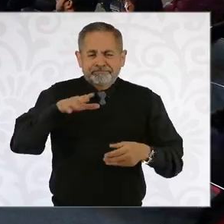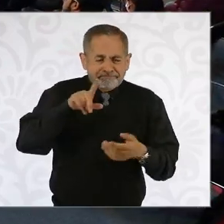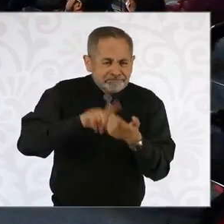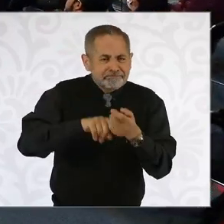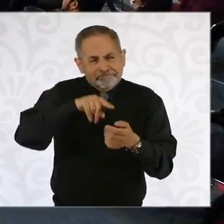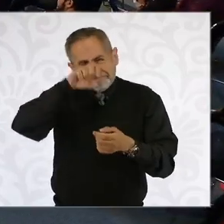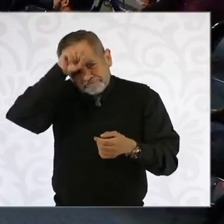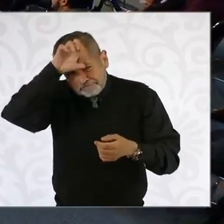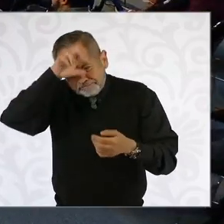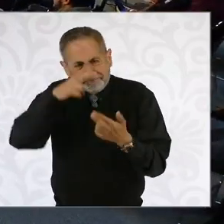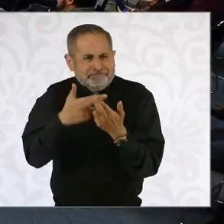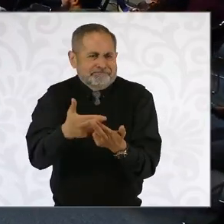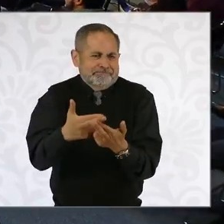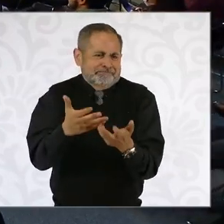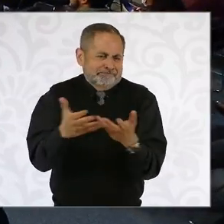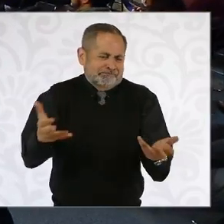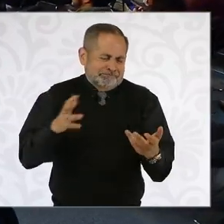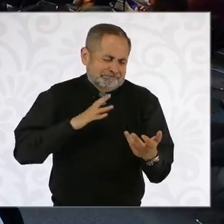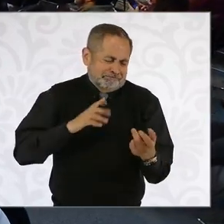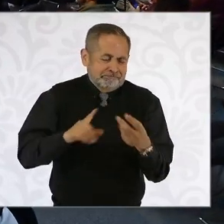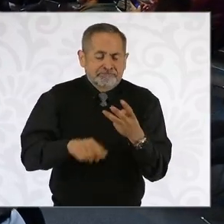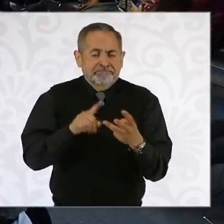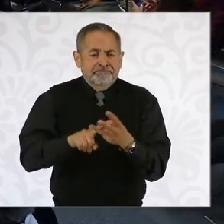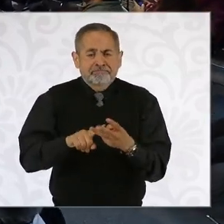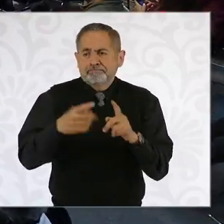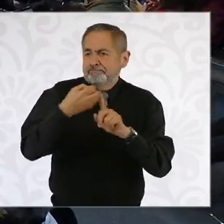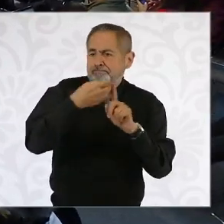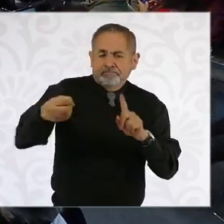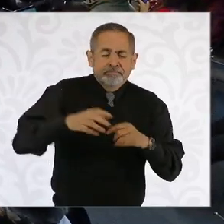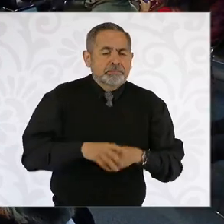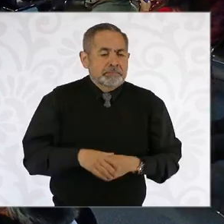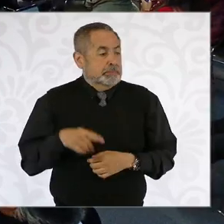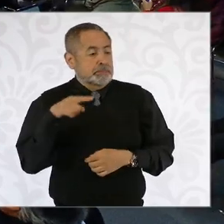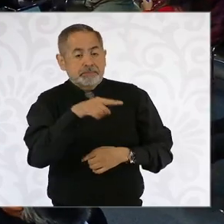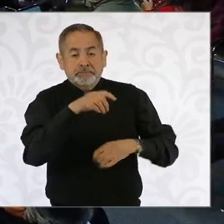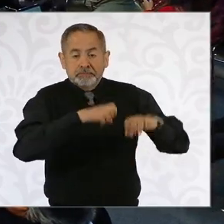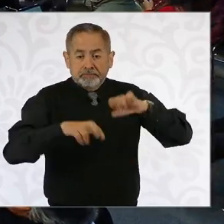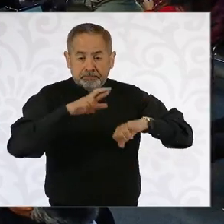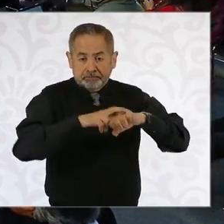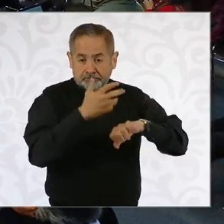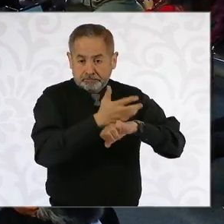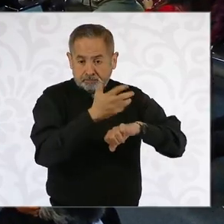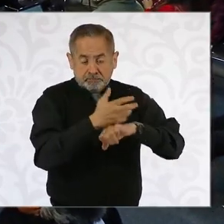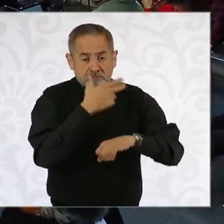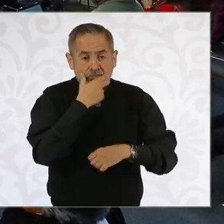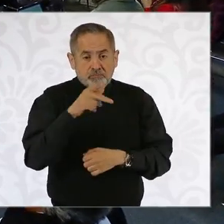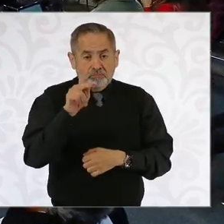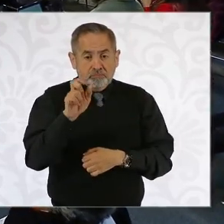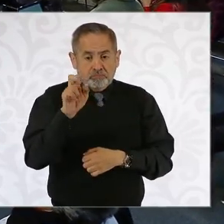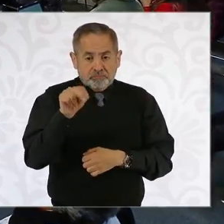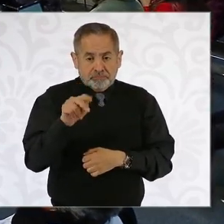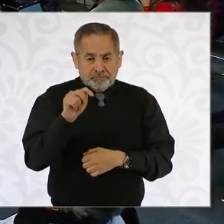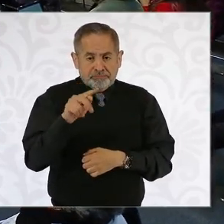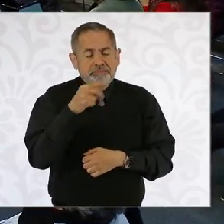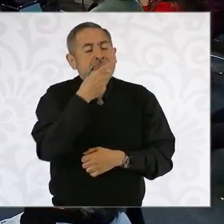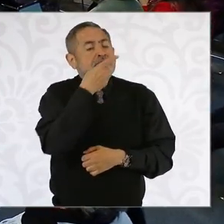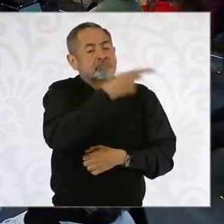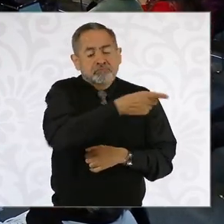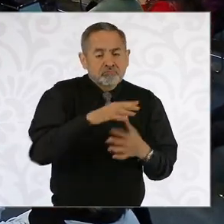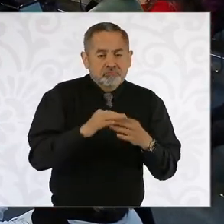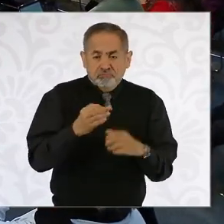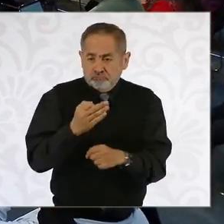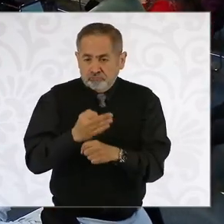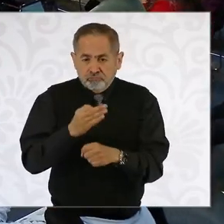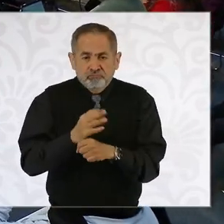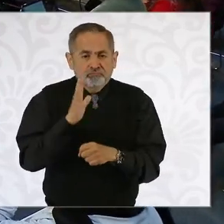naturales también, y el tema de la logística. El embajador de Estados Unidos, Ken Salazar, me dijo por ahí que es el